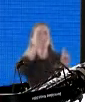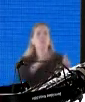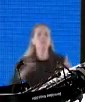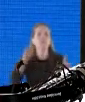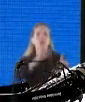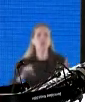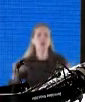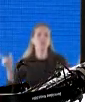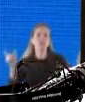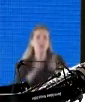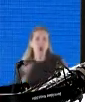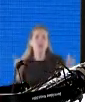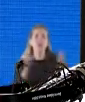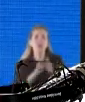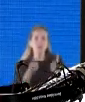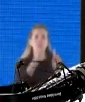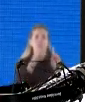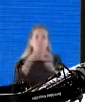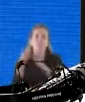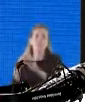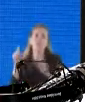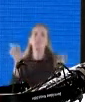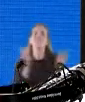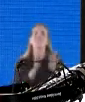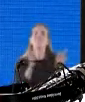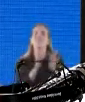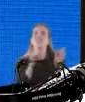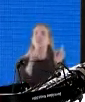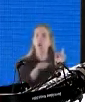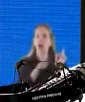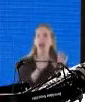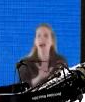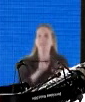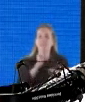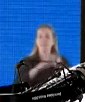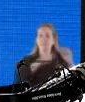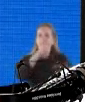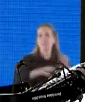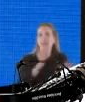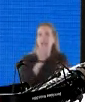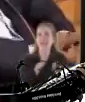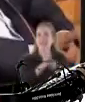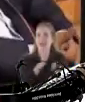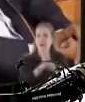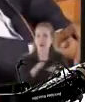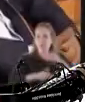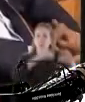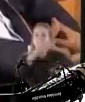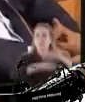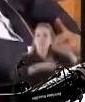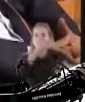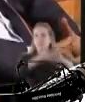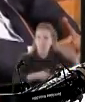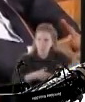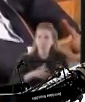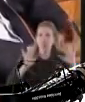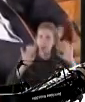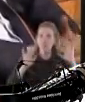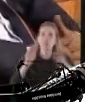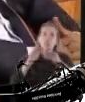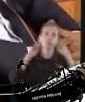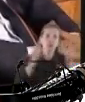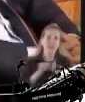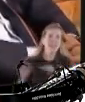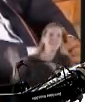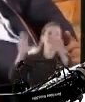legislaciones para los trabajadores y las trabajadoras sin embargo para mí el fondo del asunto va más allá de que legalmente los